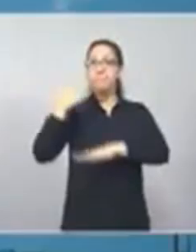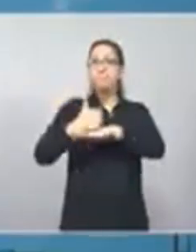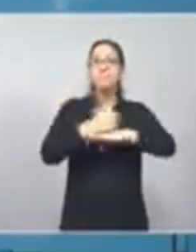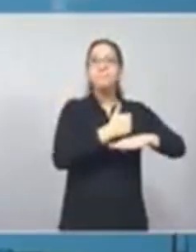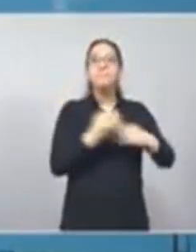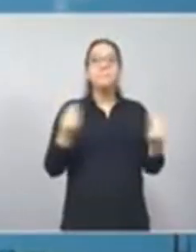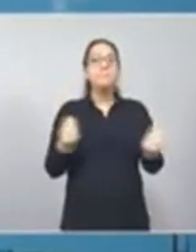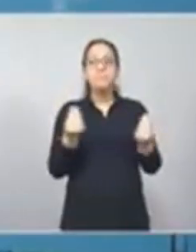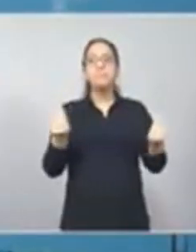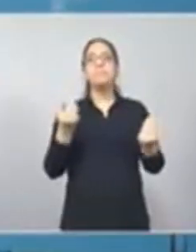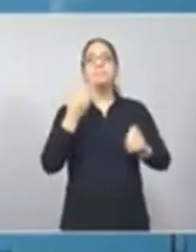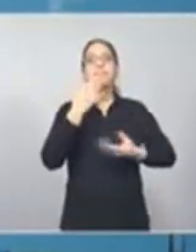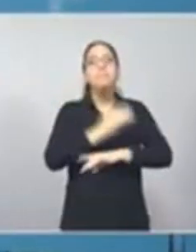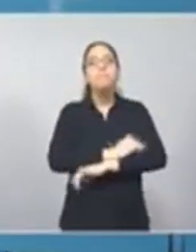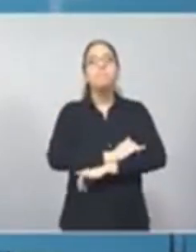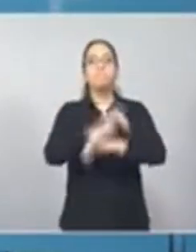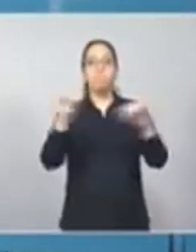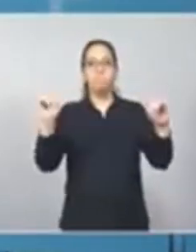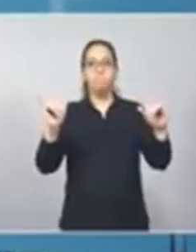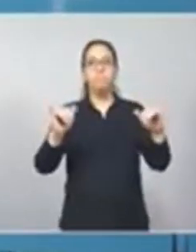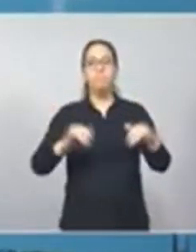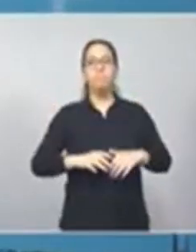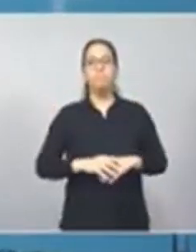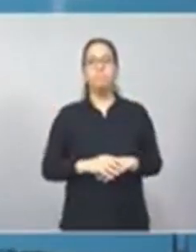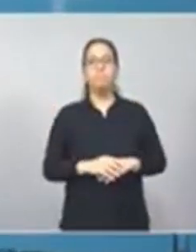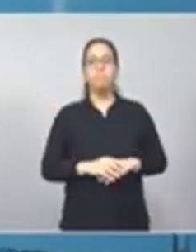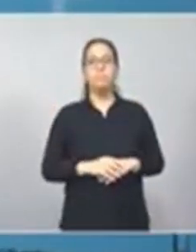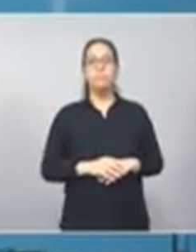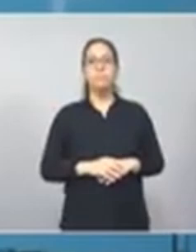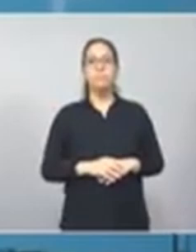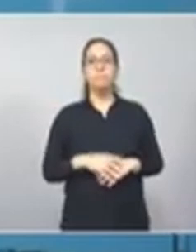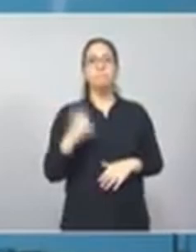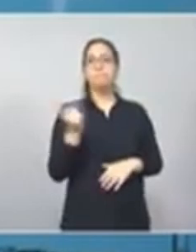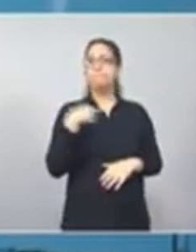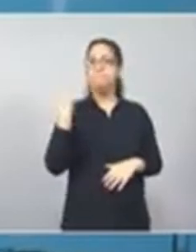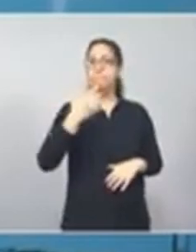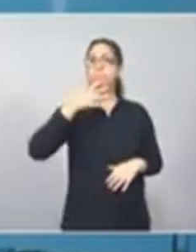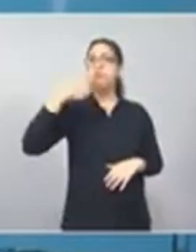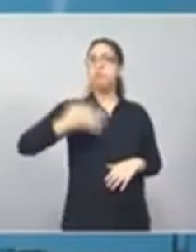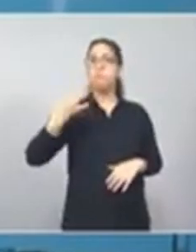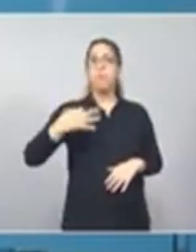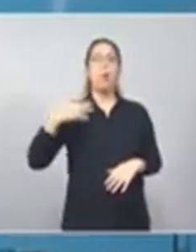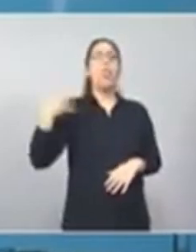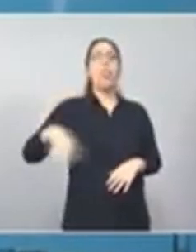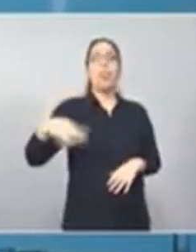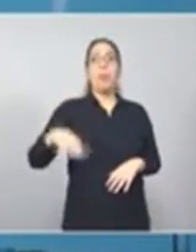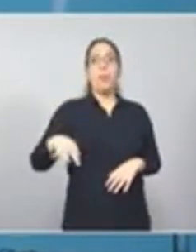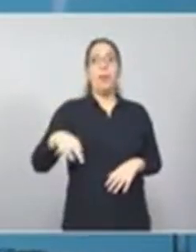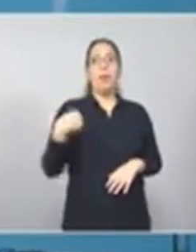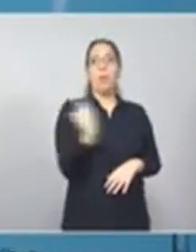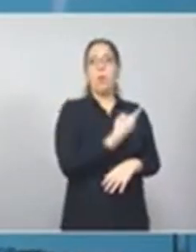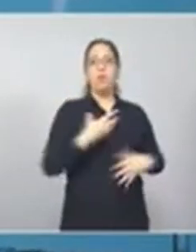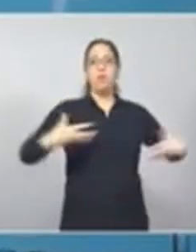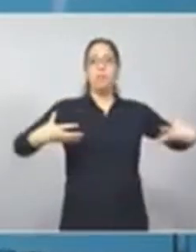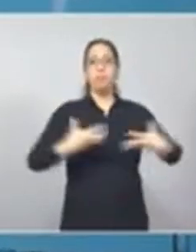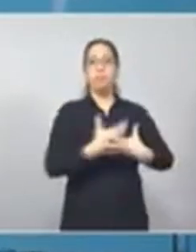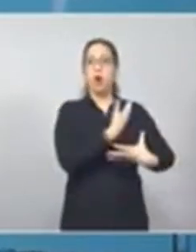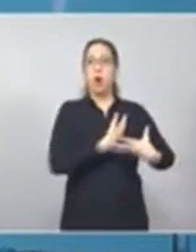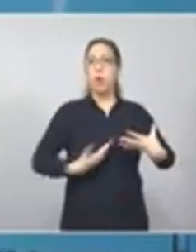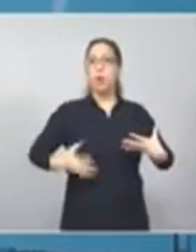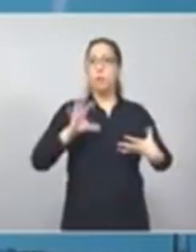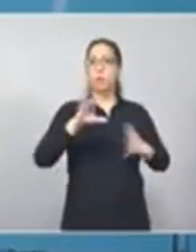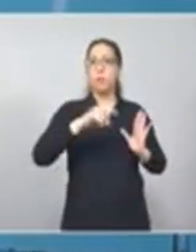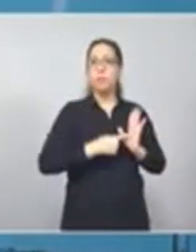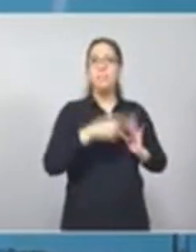que vamos a estar cumpliendo con la obligación que tiene este gobierno provincial, con